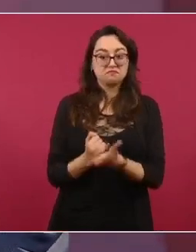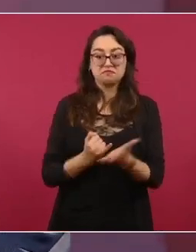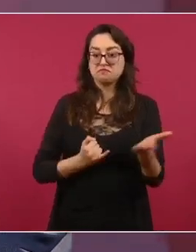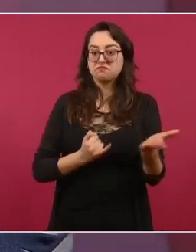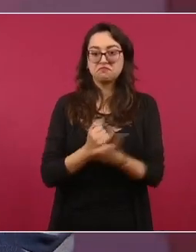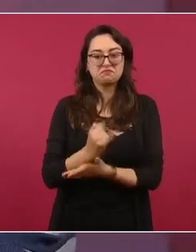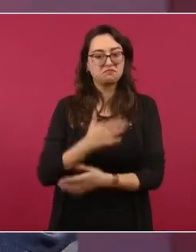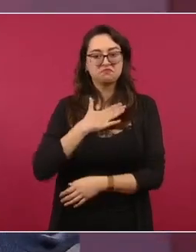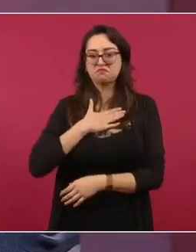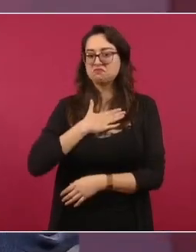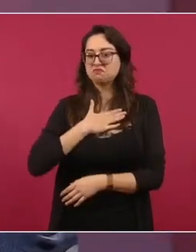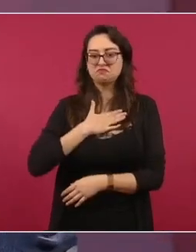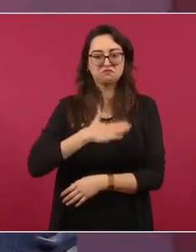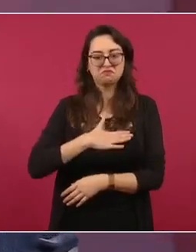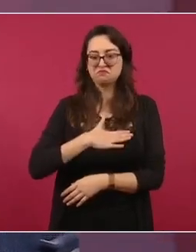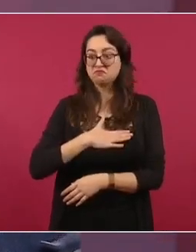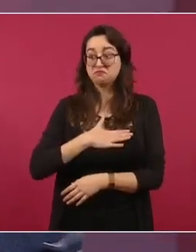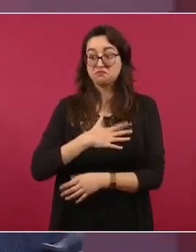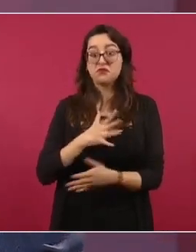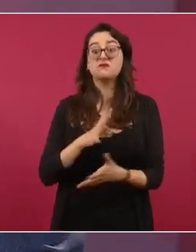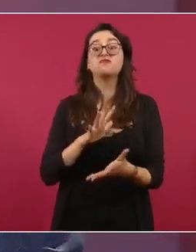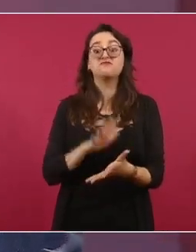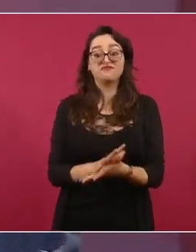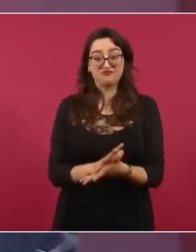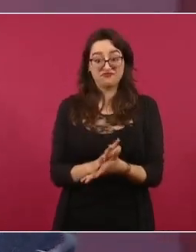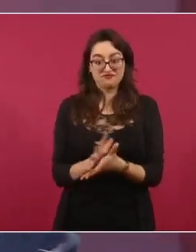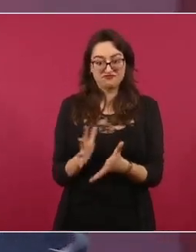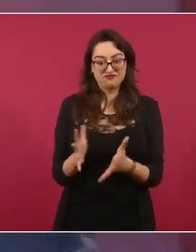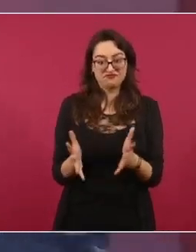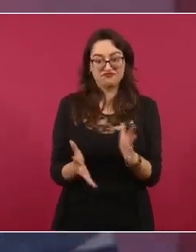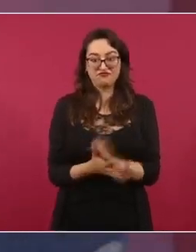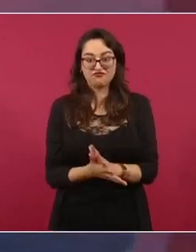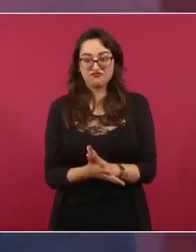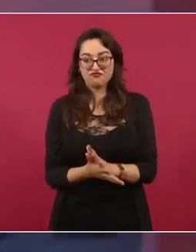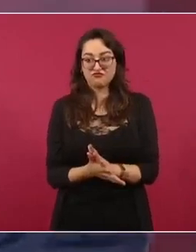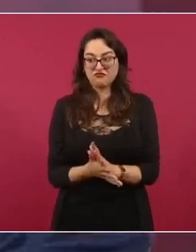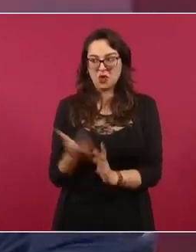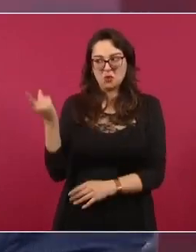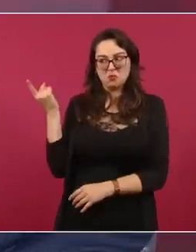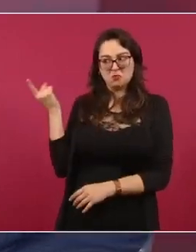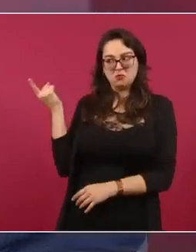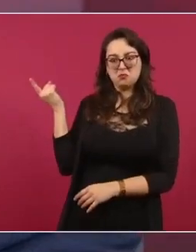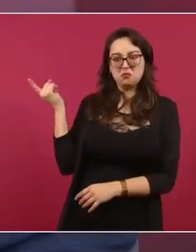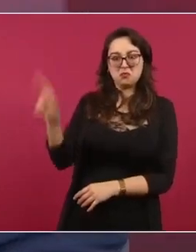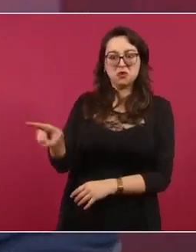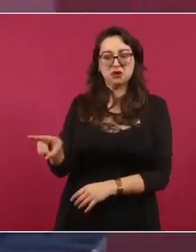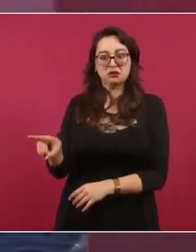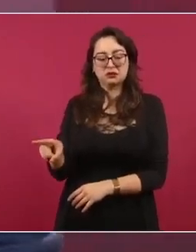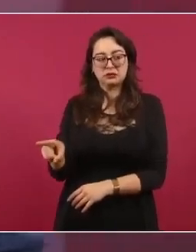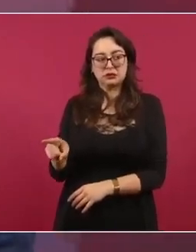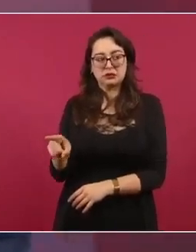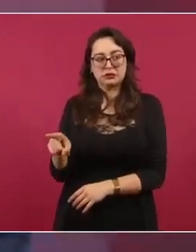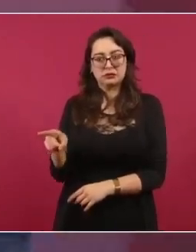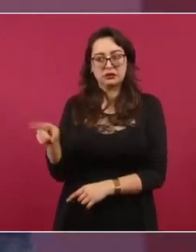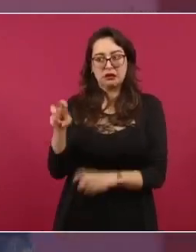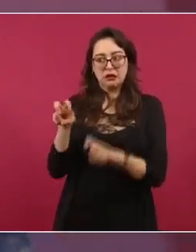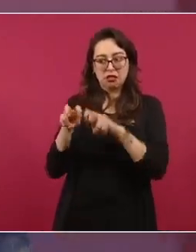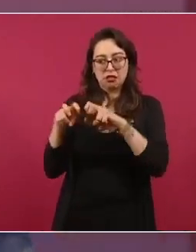contubernio y la subordinación de las autoridades